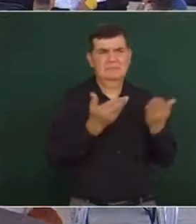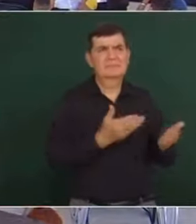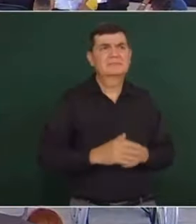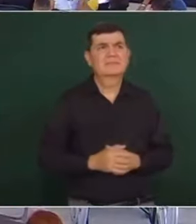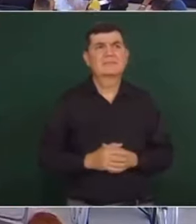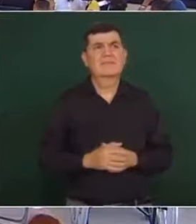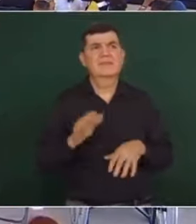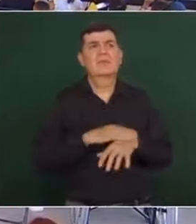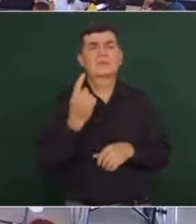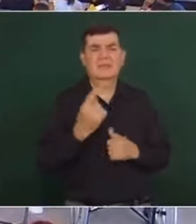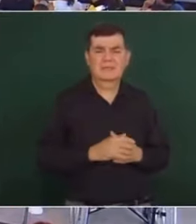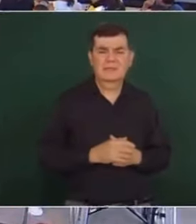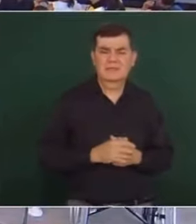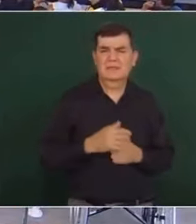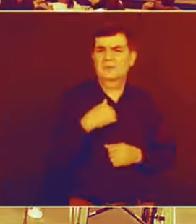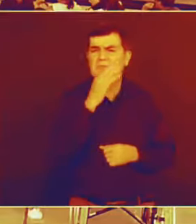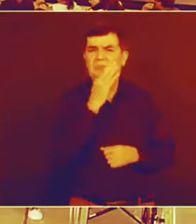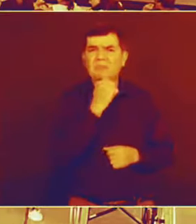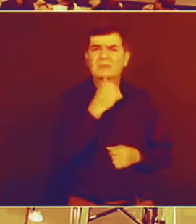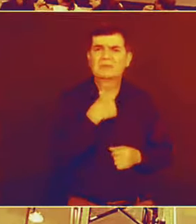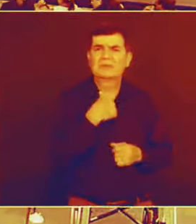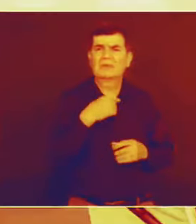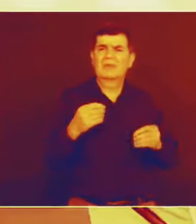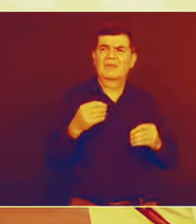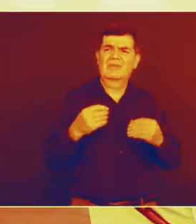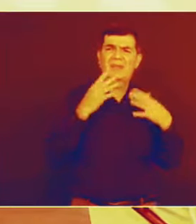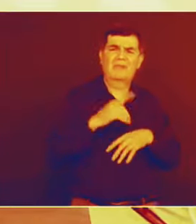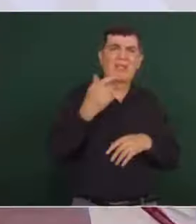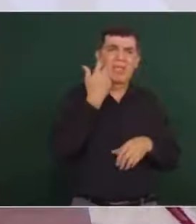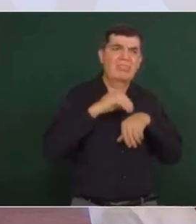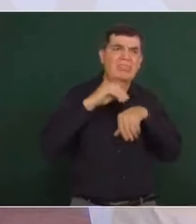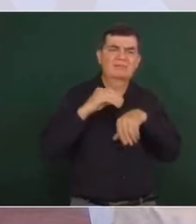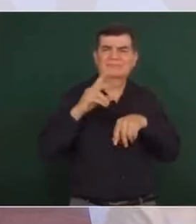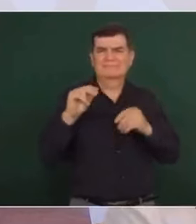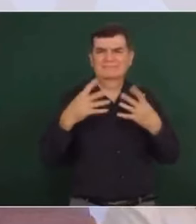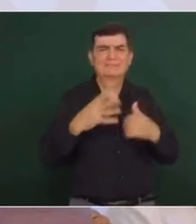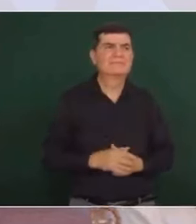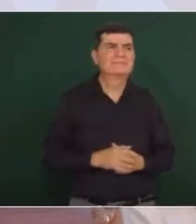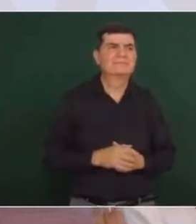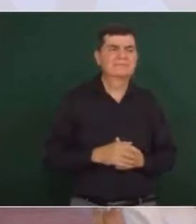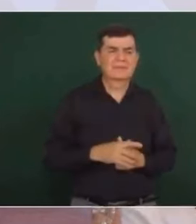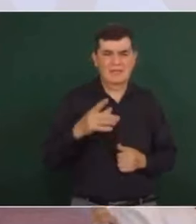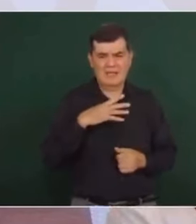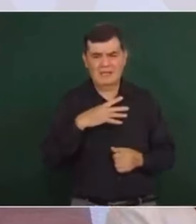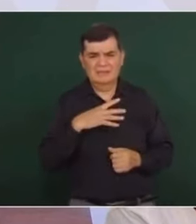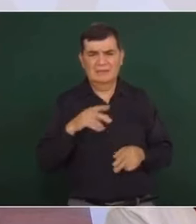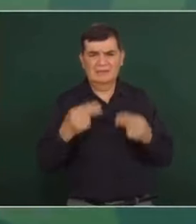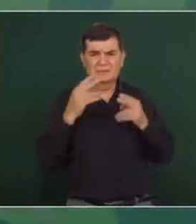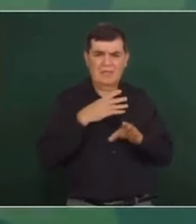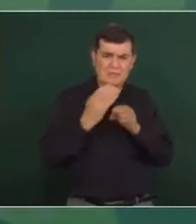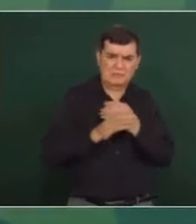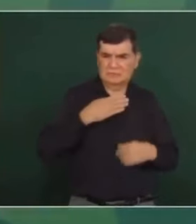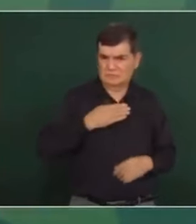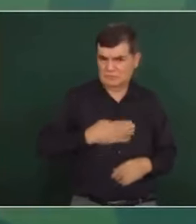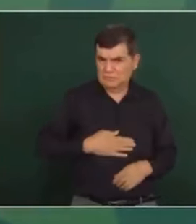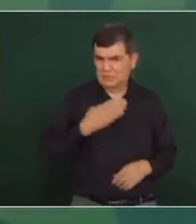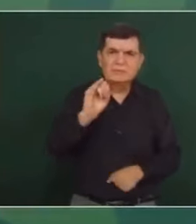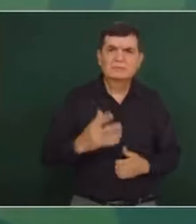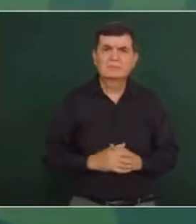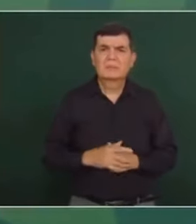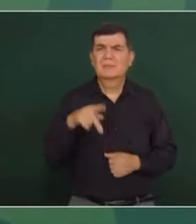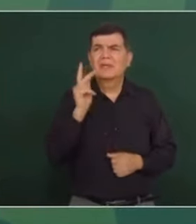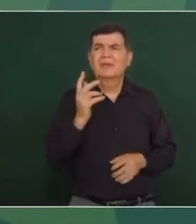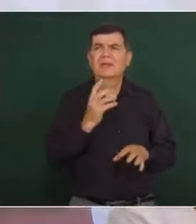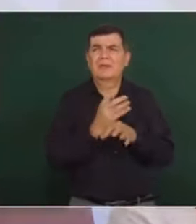atendido, porque no podemos dejarnos chantajear. Si se trata de causas justas, ahí estoy.